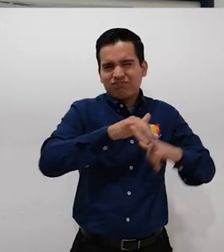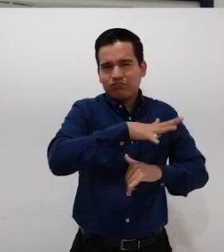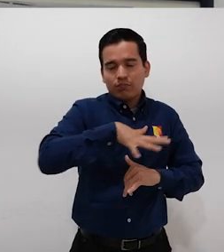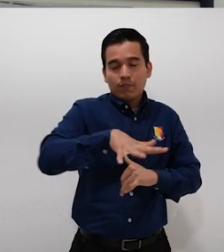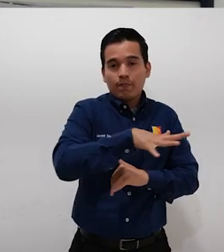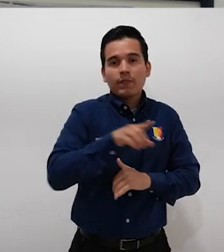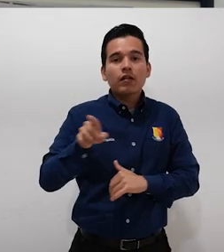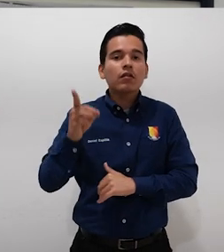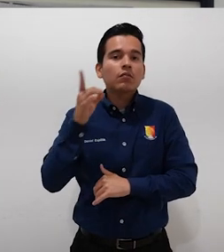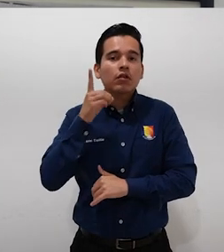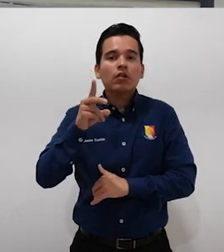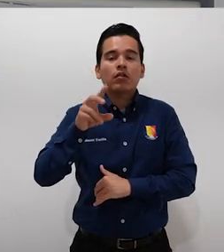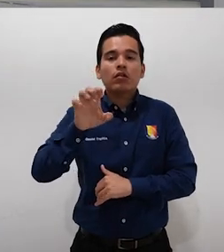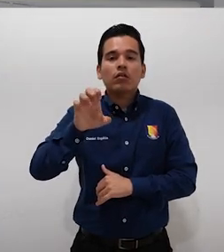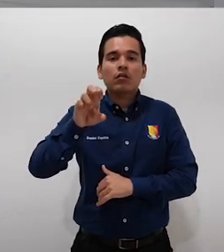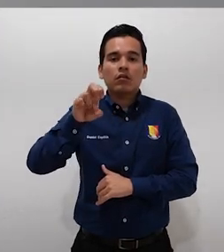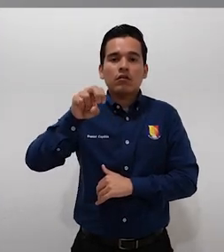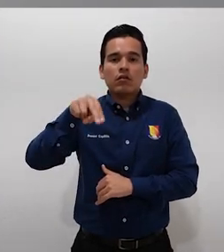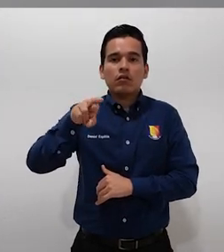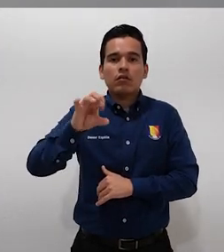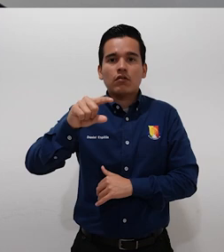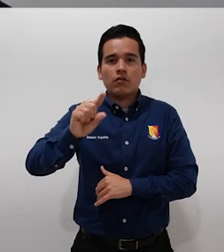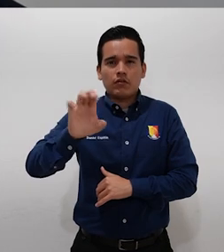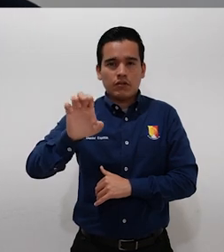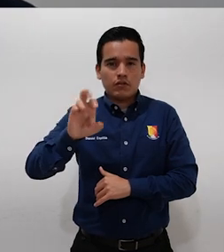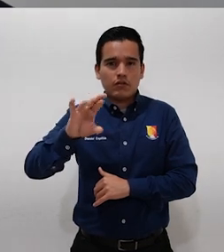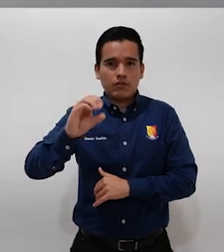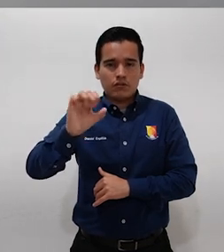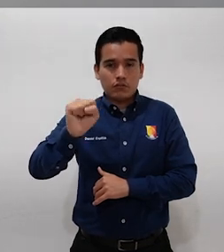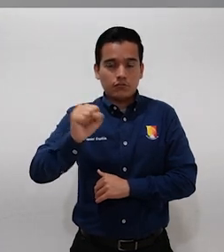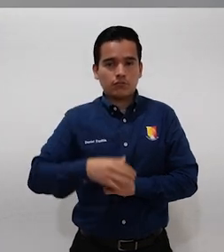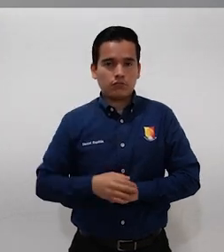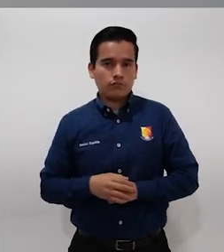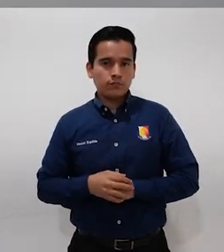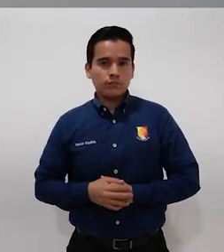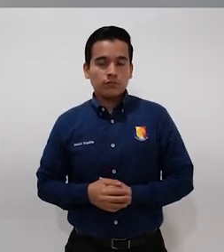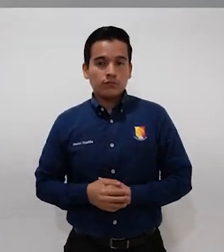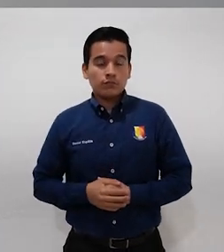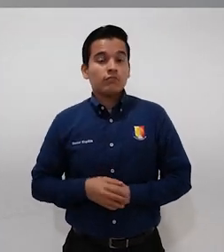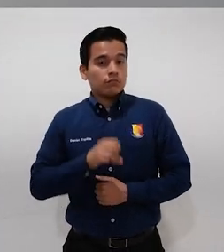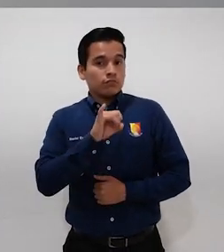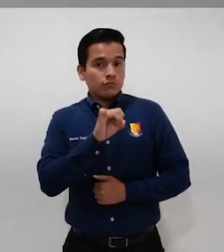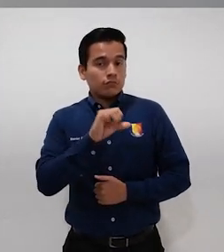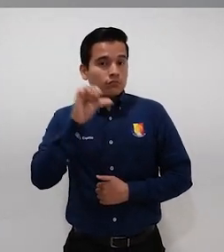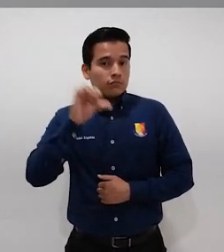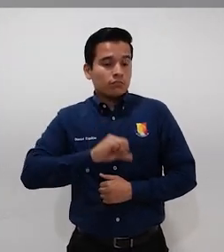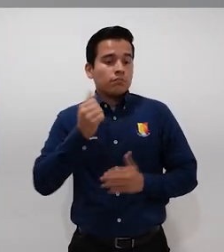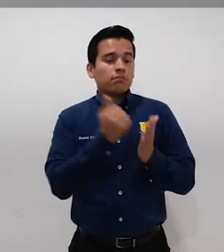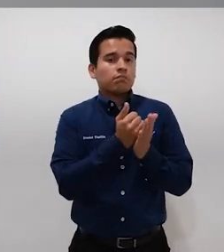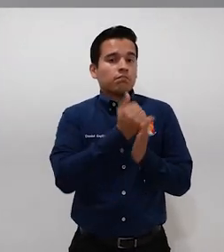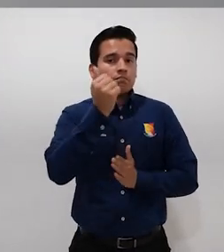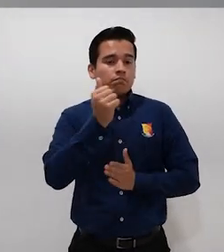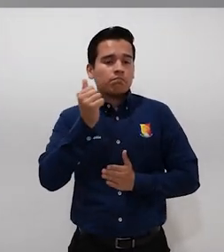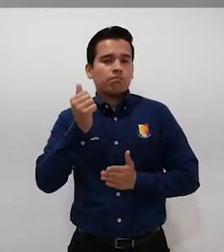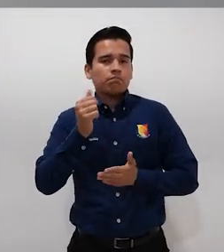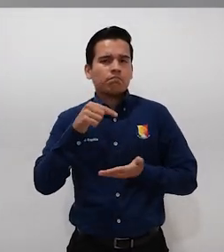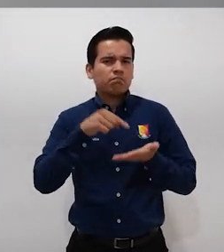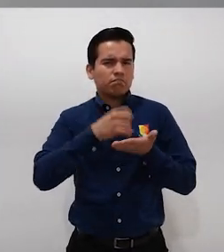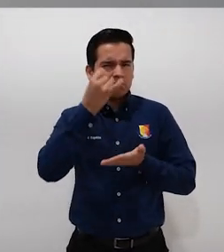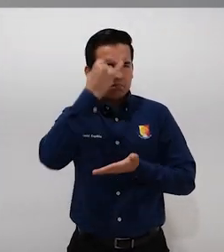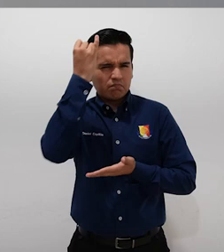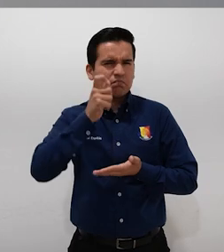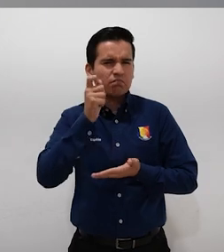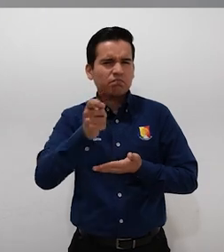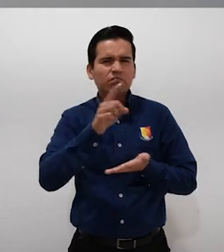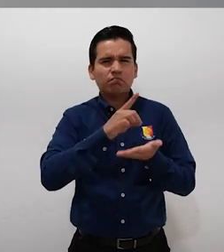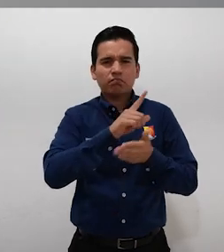El diputado Enrique Ríos nos comenta. Sí, el día de hoy acabamos de votar una iniciativa del Ejecutivo acerca de la Ley de